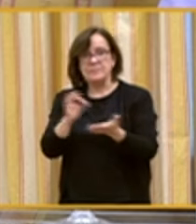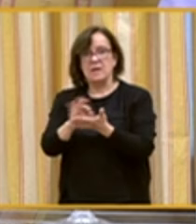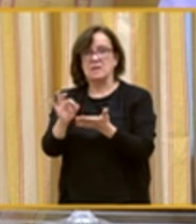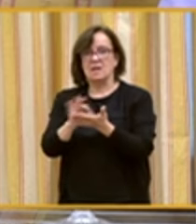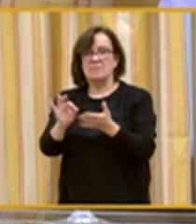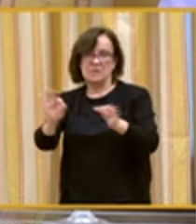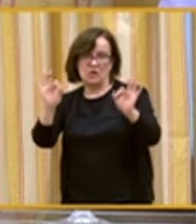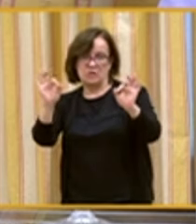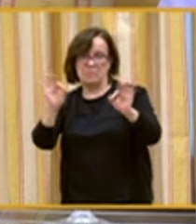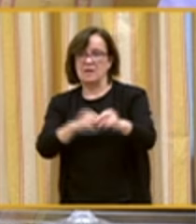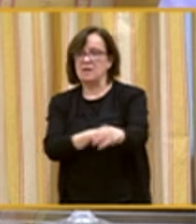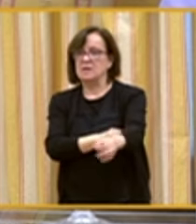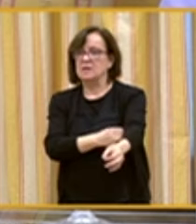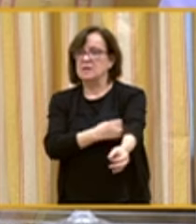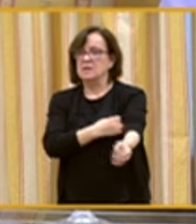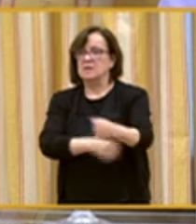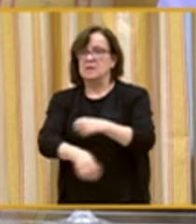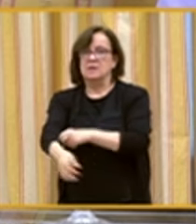especializados.